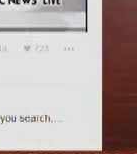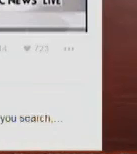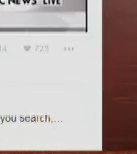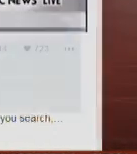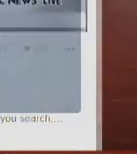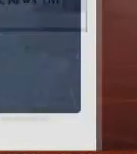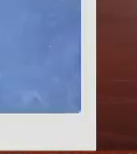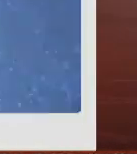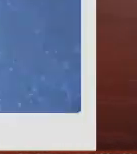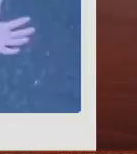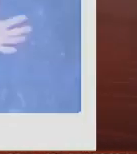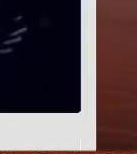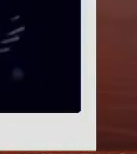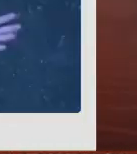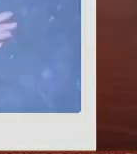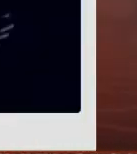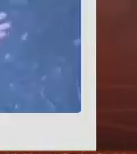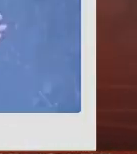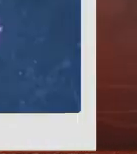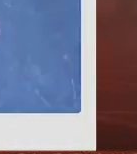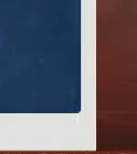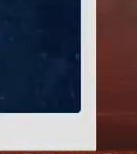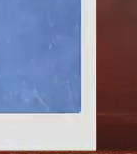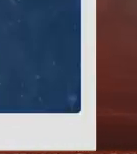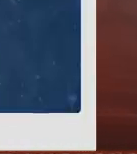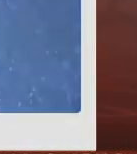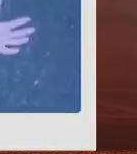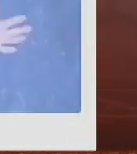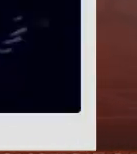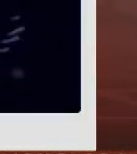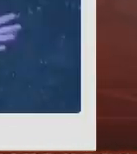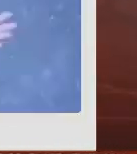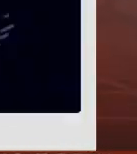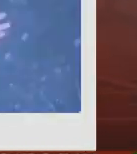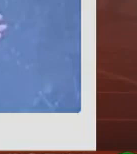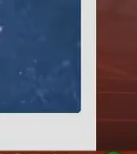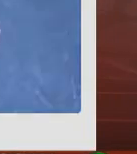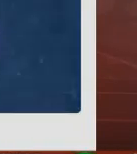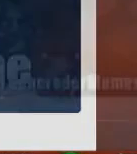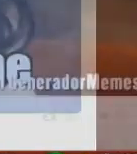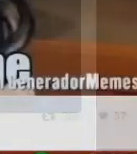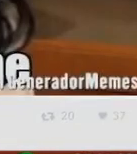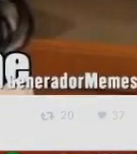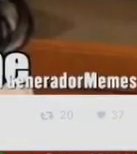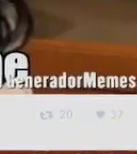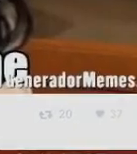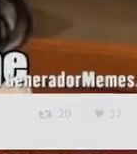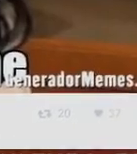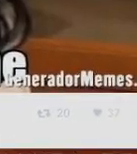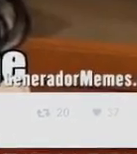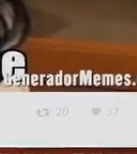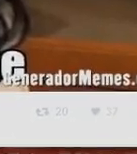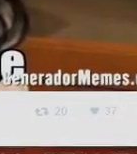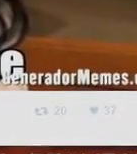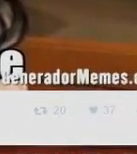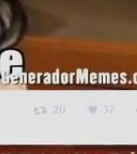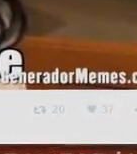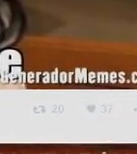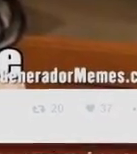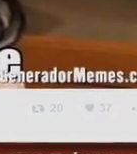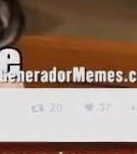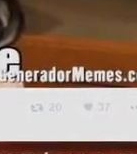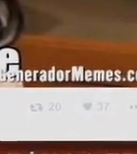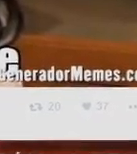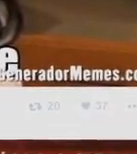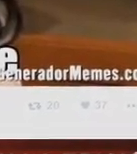son solo algunas de las cadenas estadounidenses que hicieron transmisión en vivo de los debates NBC comenzó la transmisión a través de su